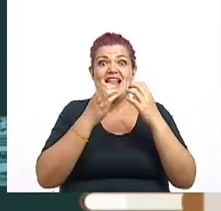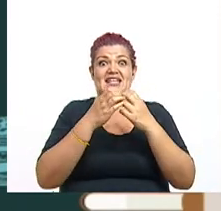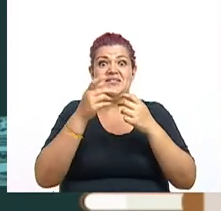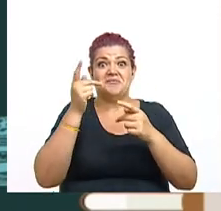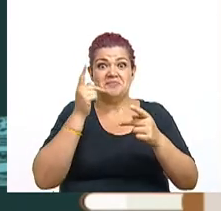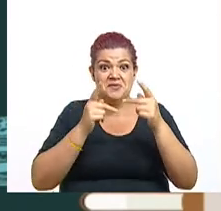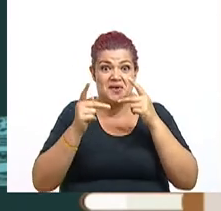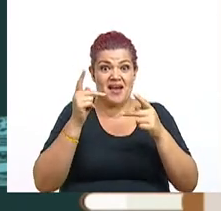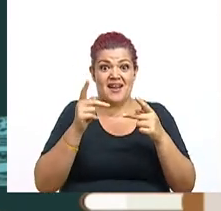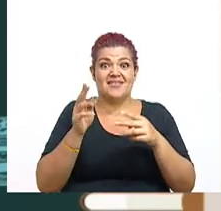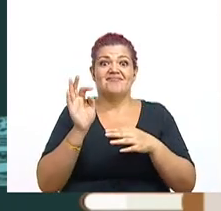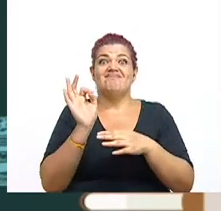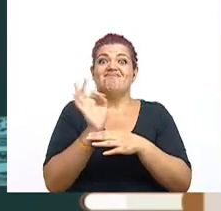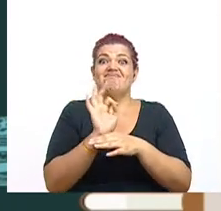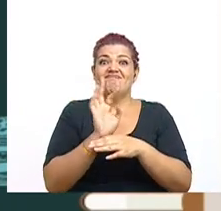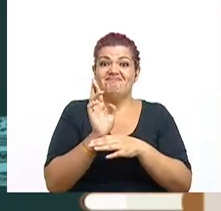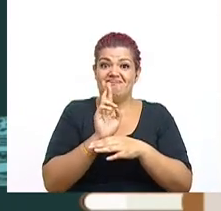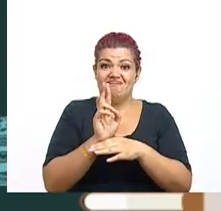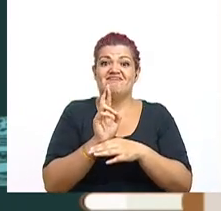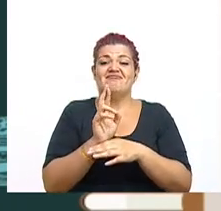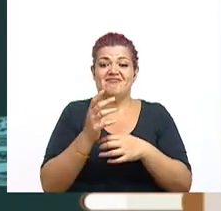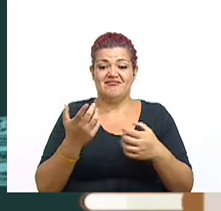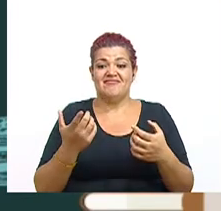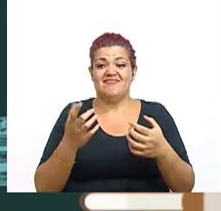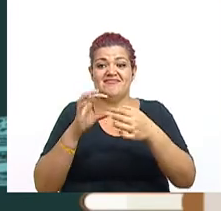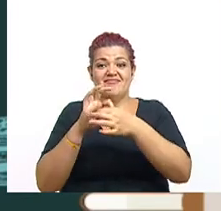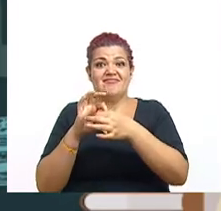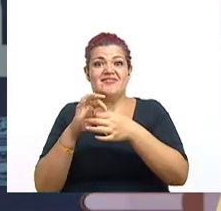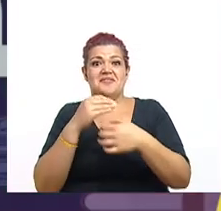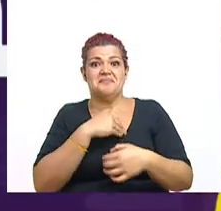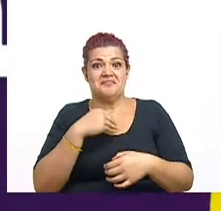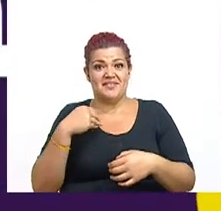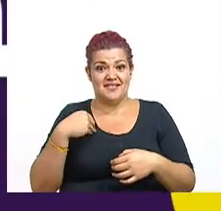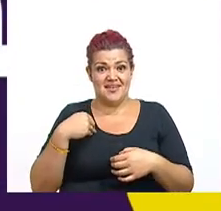y en alianza con el Ministerio de Educación Pública. Vamos con trivia.